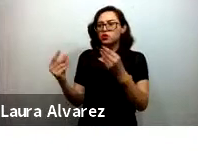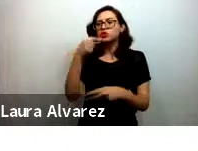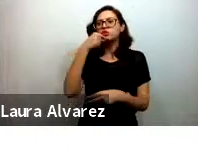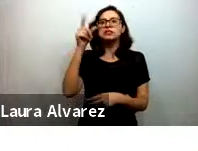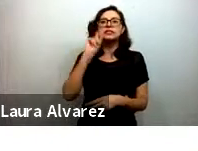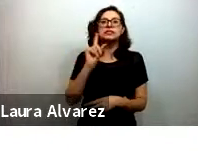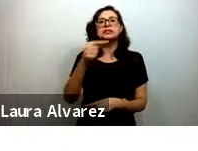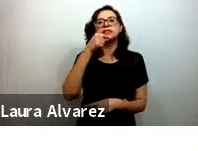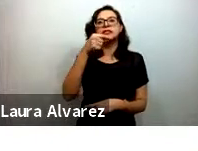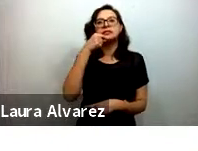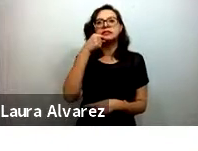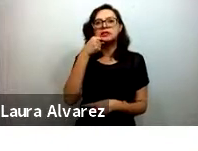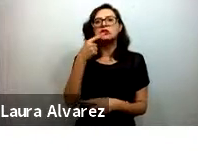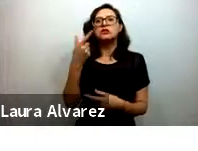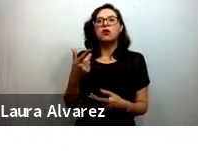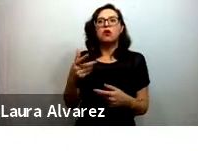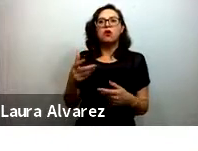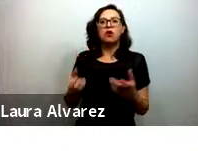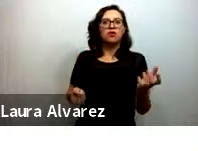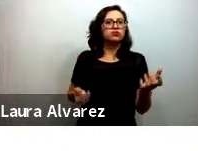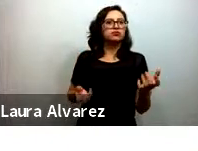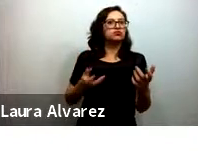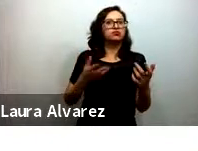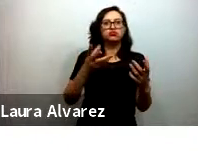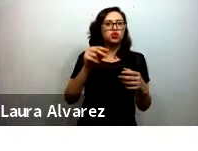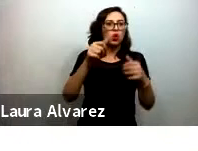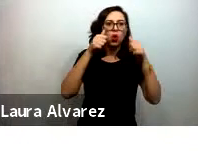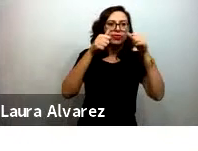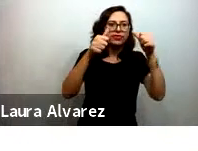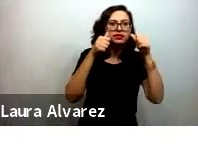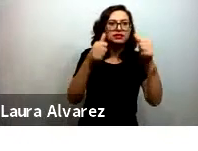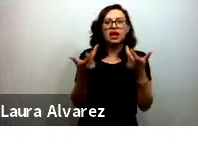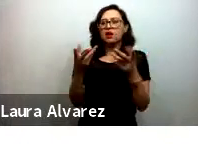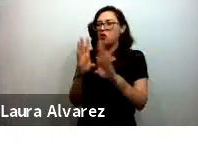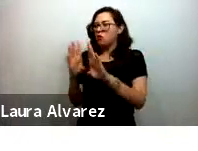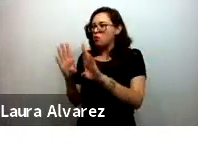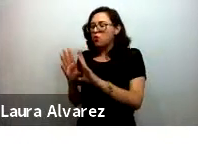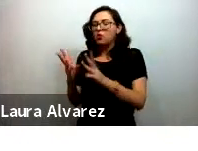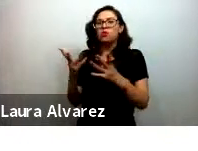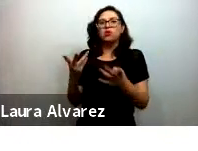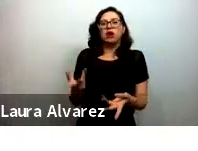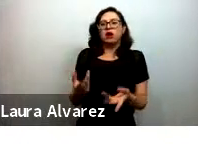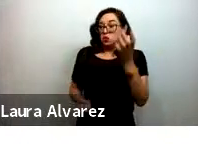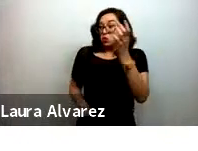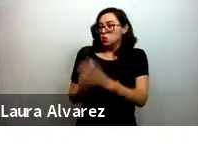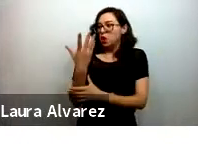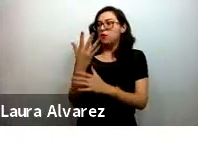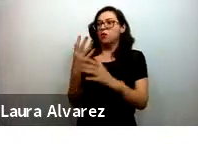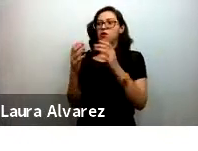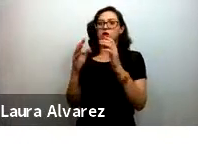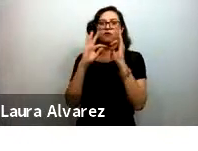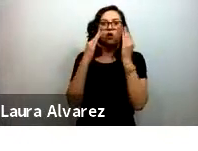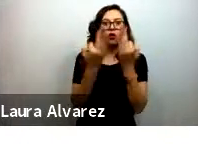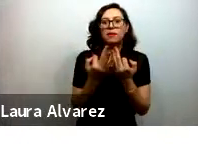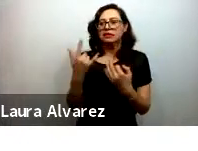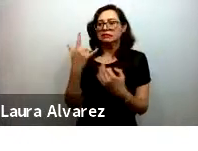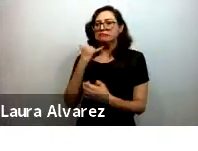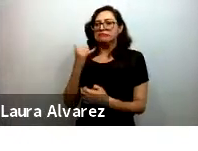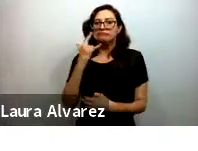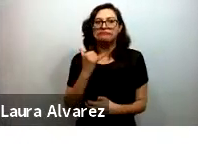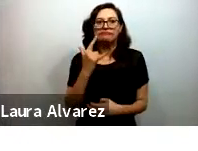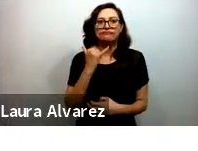qué podemos hacer a través de estos esfuerzos de innovación y compromiso tremendo que tenemos